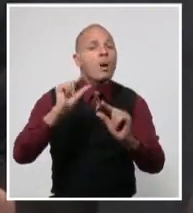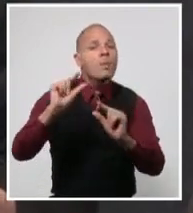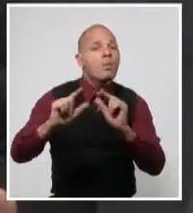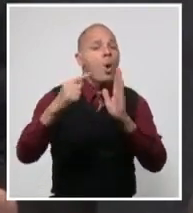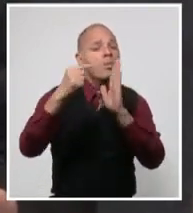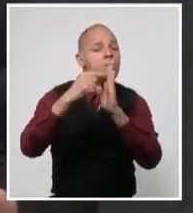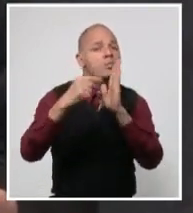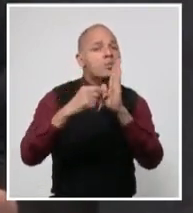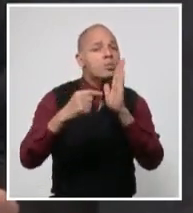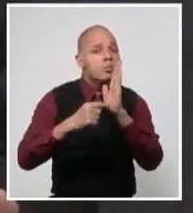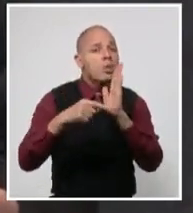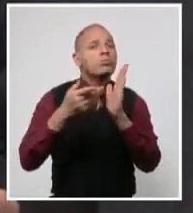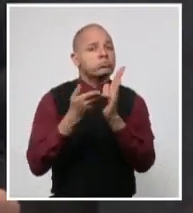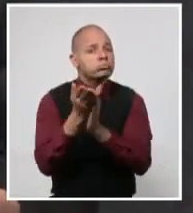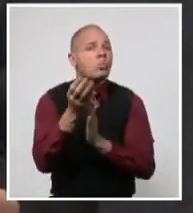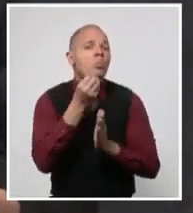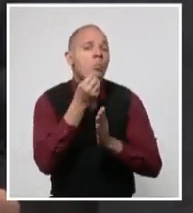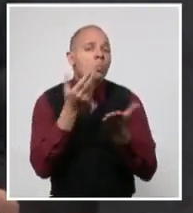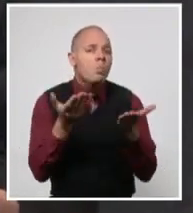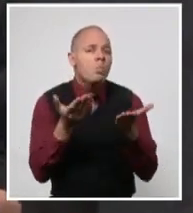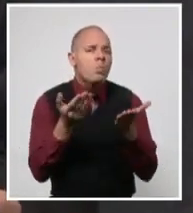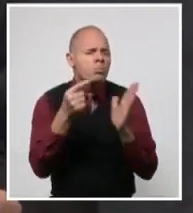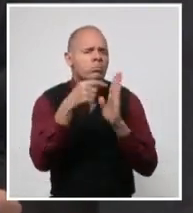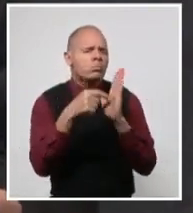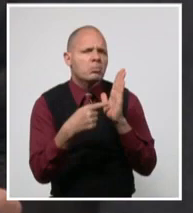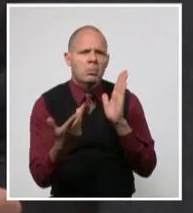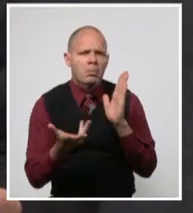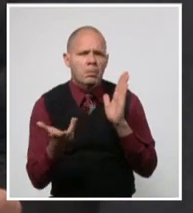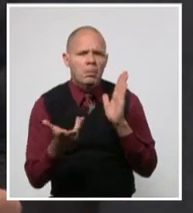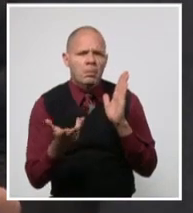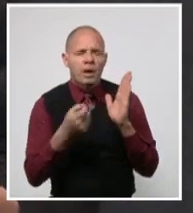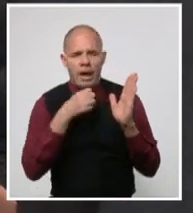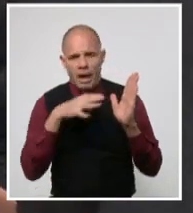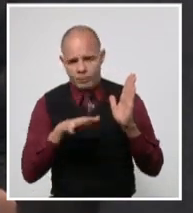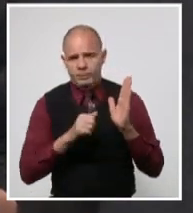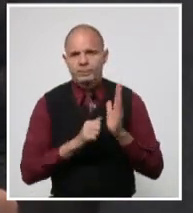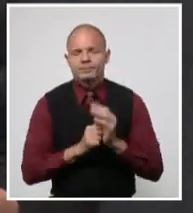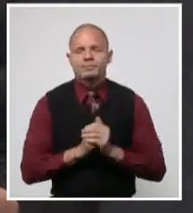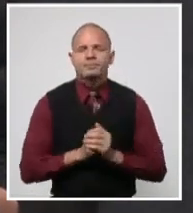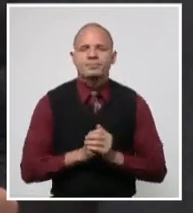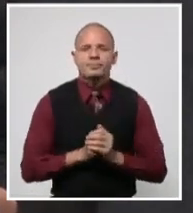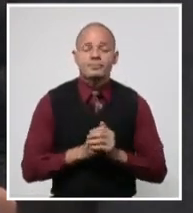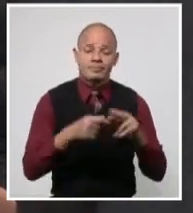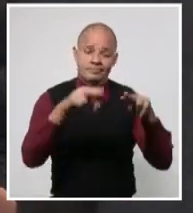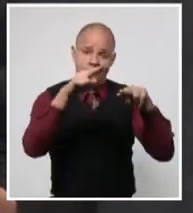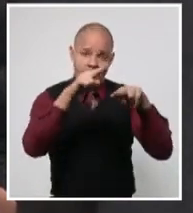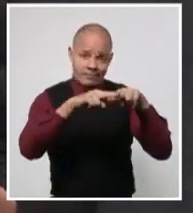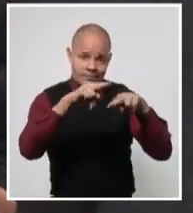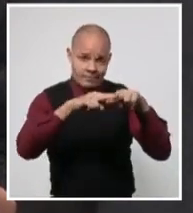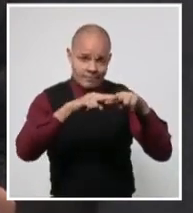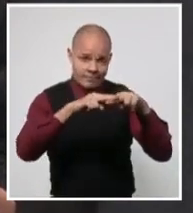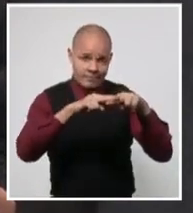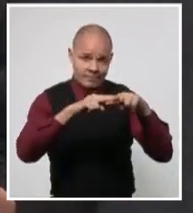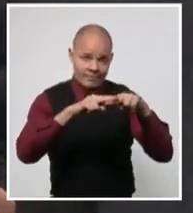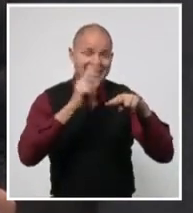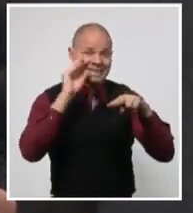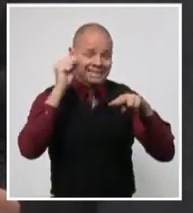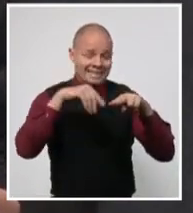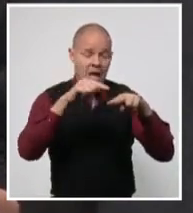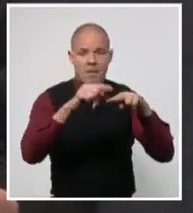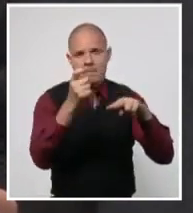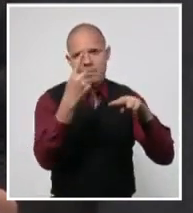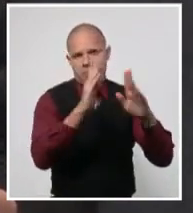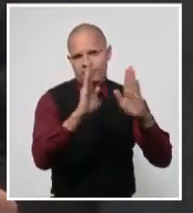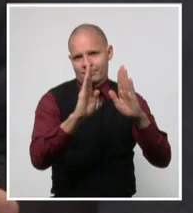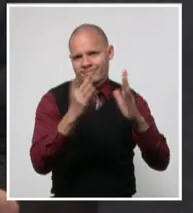Lo anterior se refiere que al estar la provincia de La Habana todavía en la primera fase